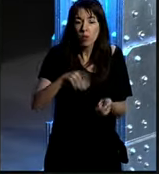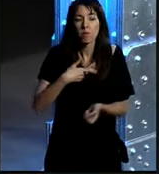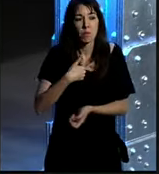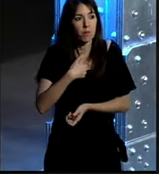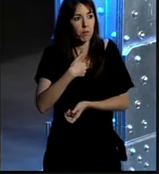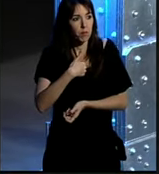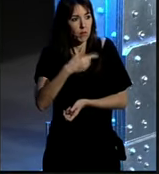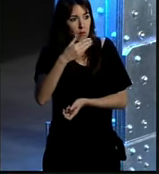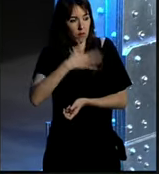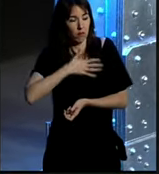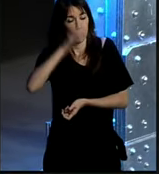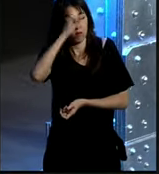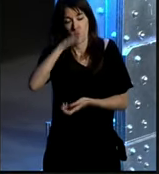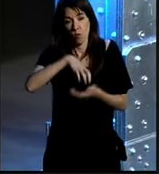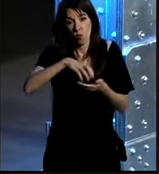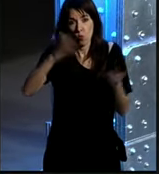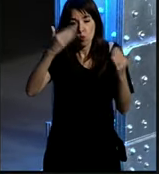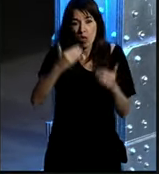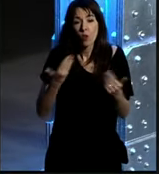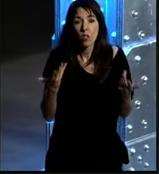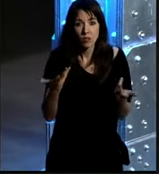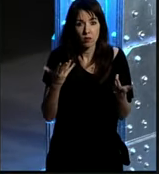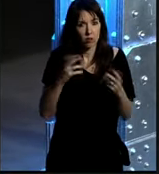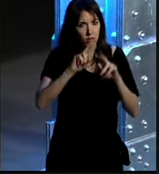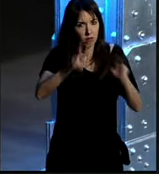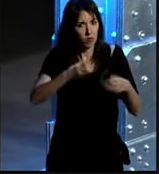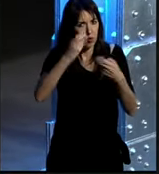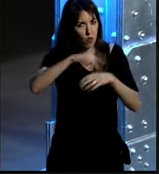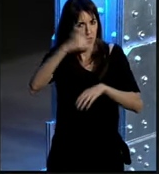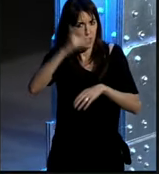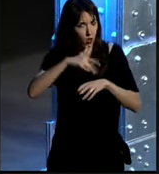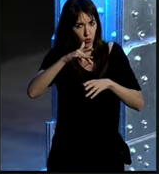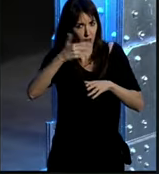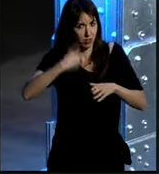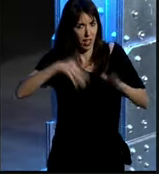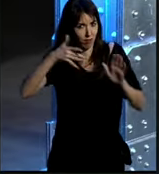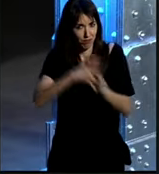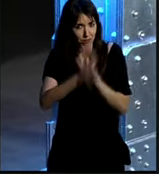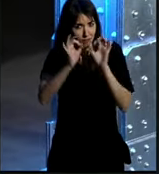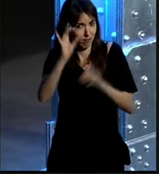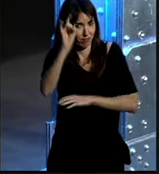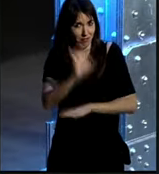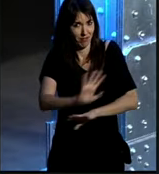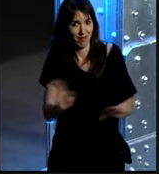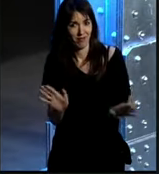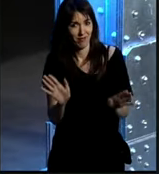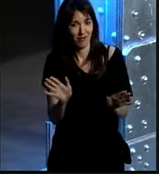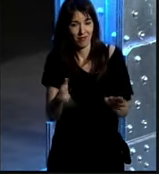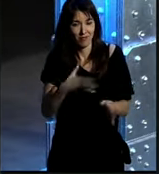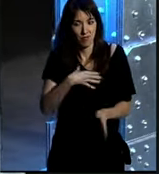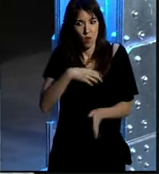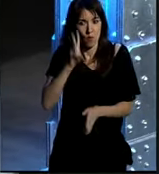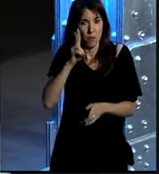mí no cabe duda de que de que la revolución digital ha venido para quedarse y yo no no concibo